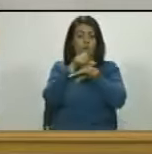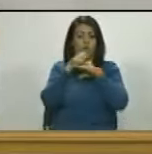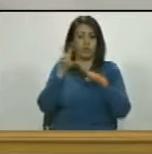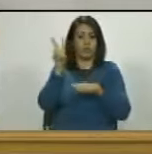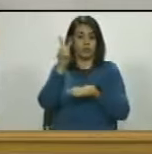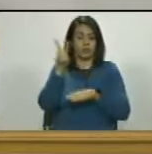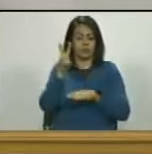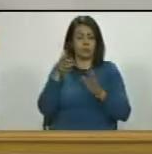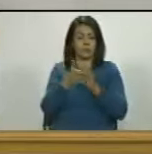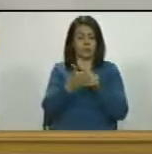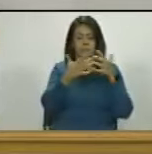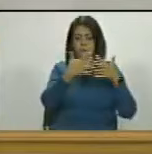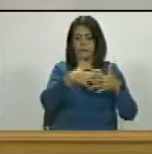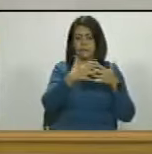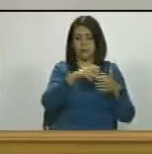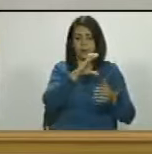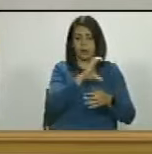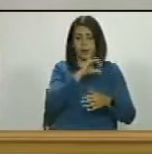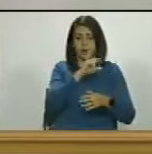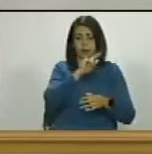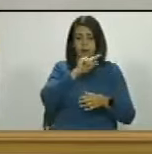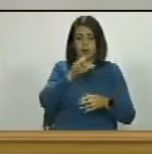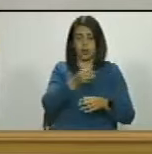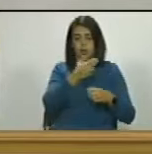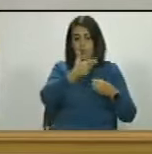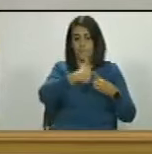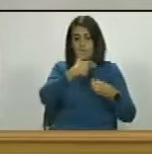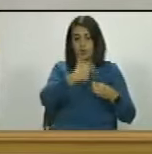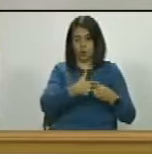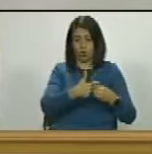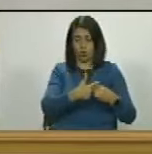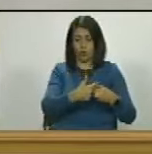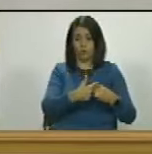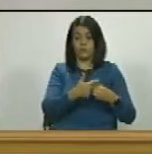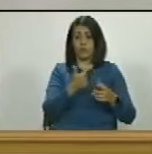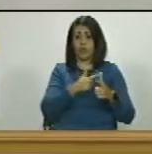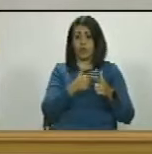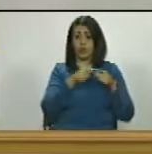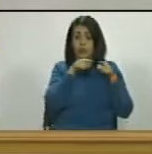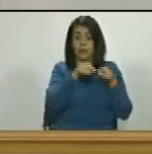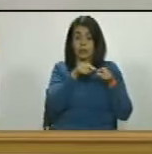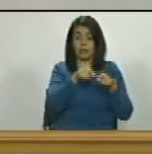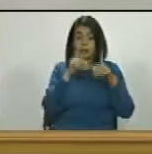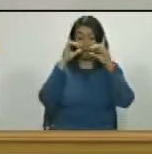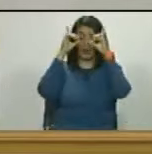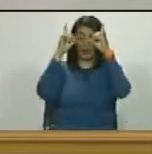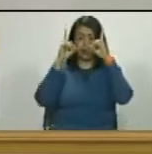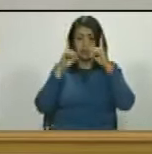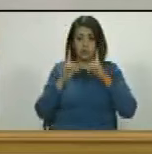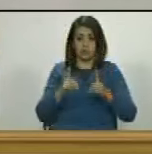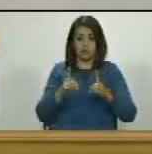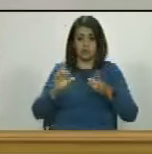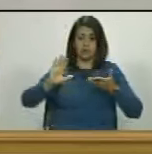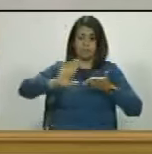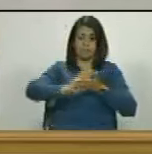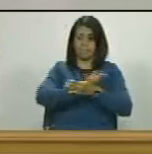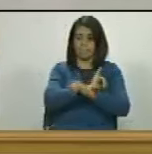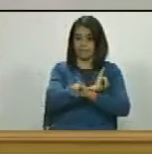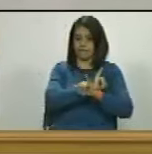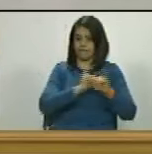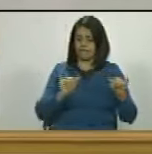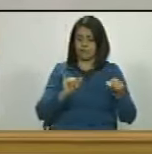Venezuela sobre la empresa Cidgo Petroleum Corporation y en consecuencia decide liquidarla